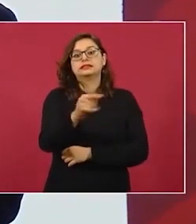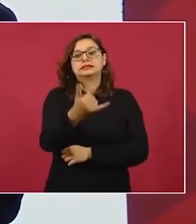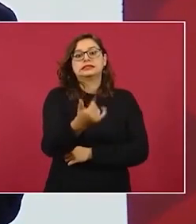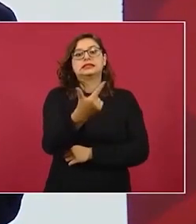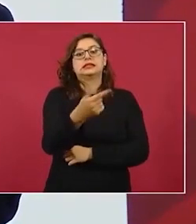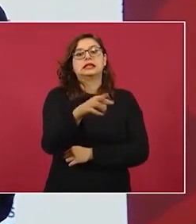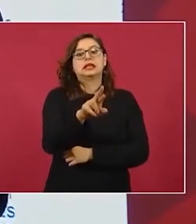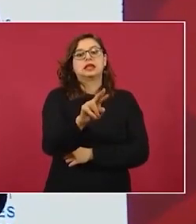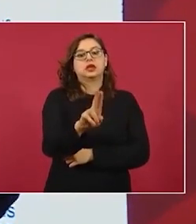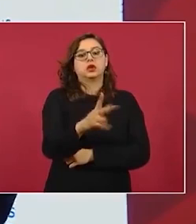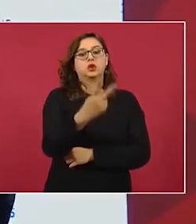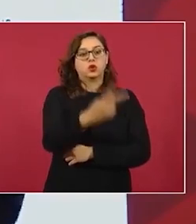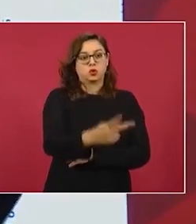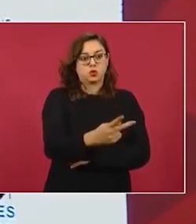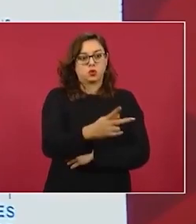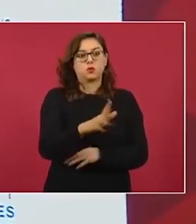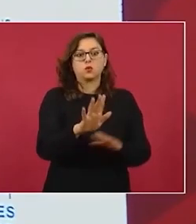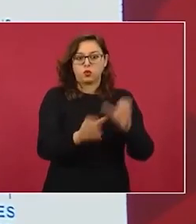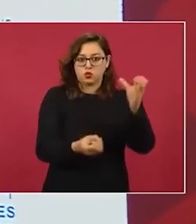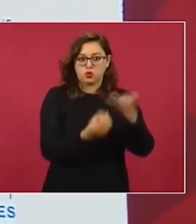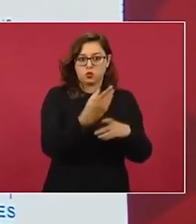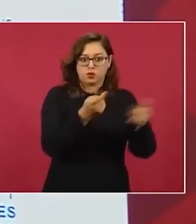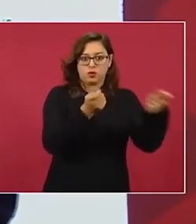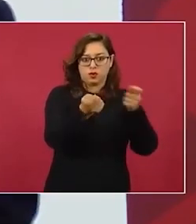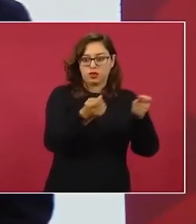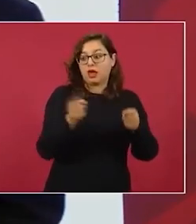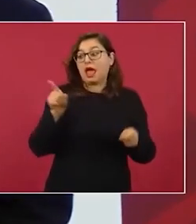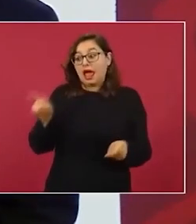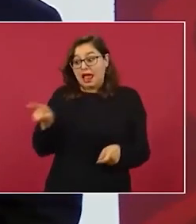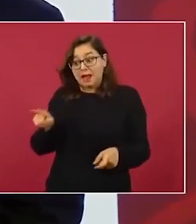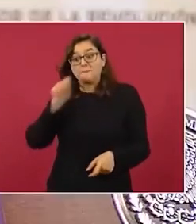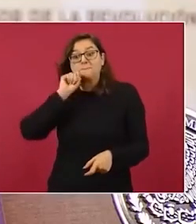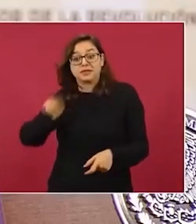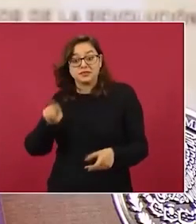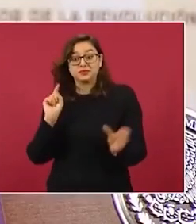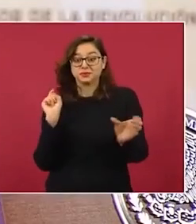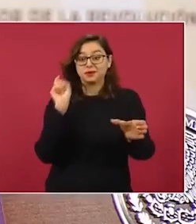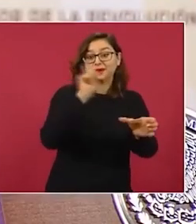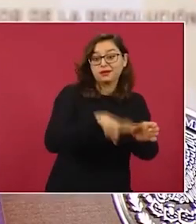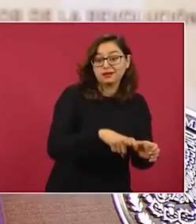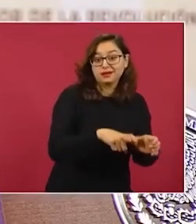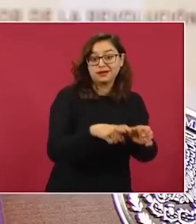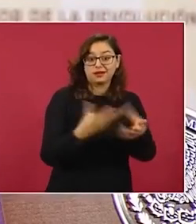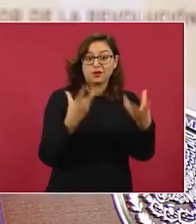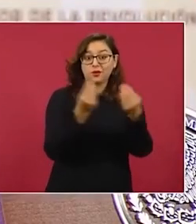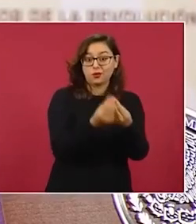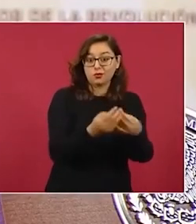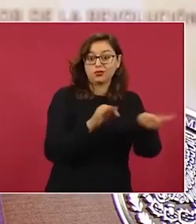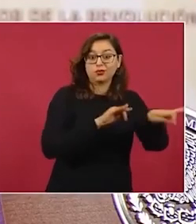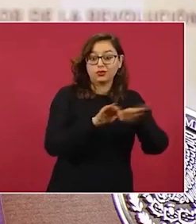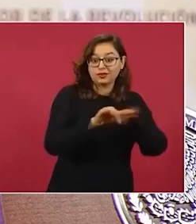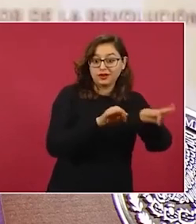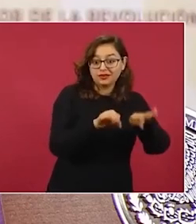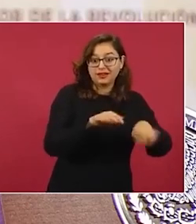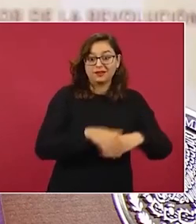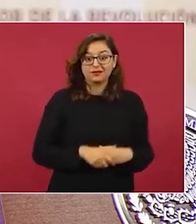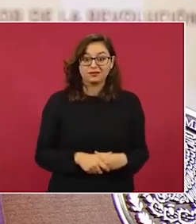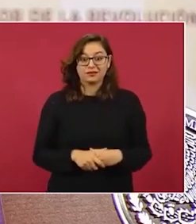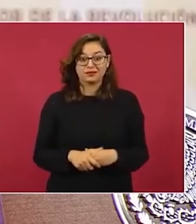Y el encargado del rescate del Fobaproa